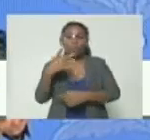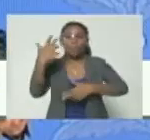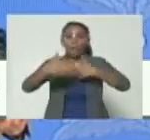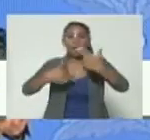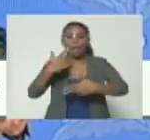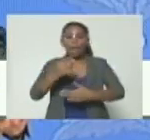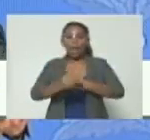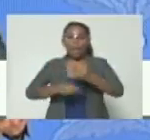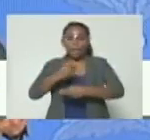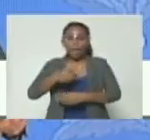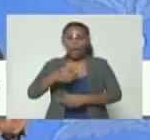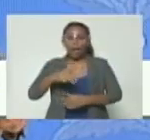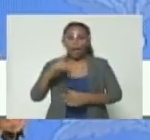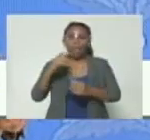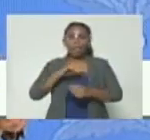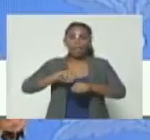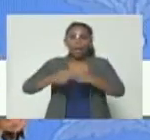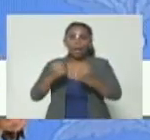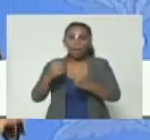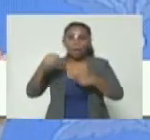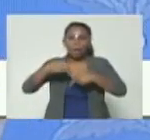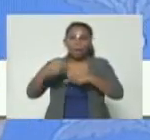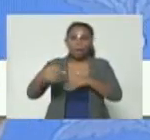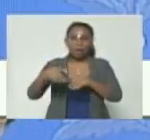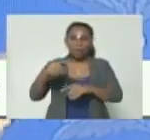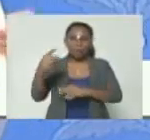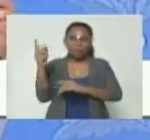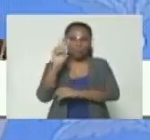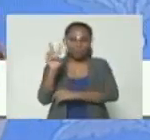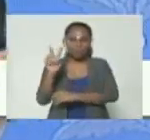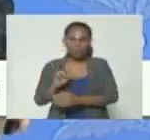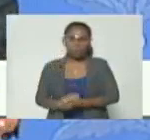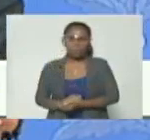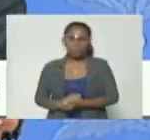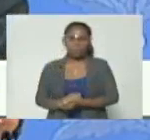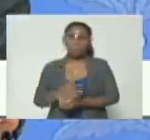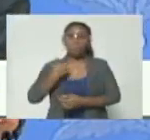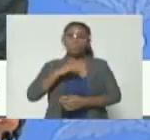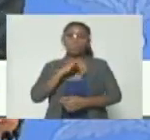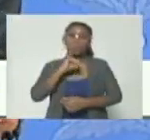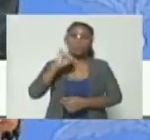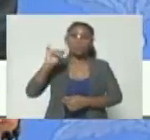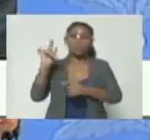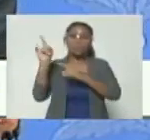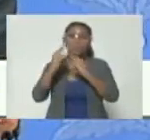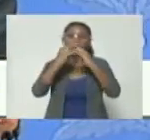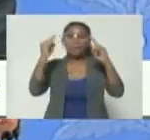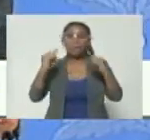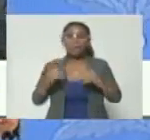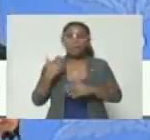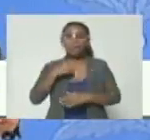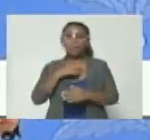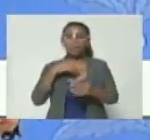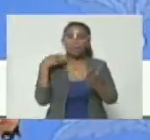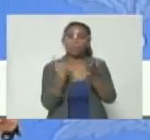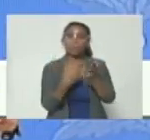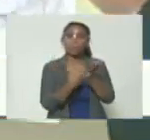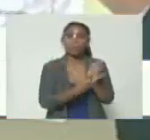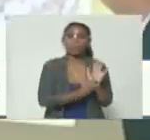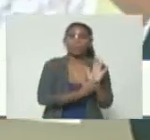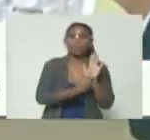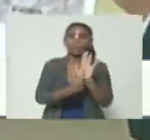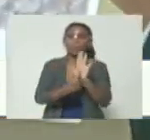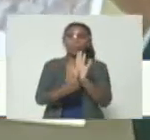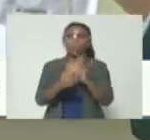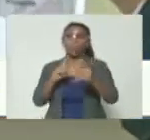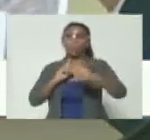hacerle daño a Venezuela. Cuando denunciamos estos campamentos, ¿cuántas veces hemos mostrado la